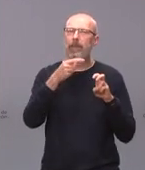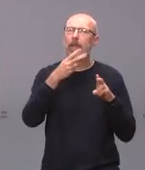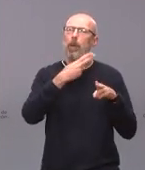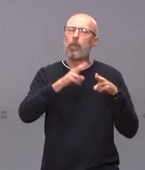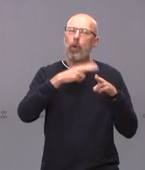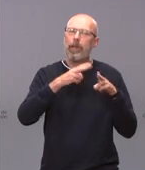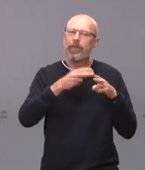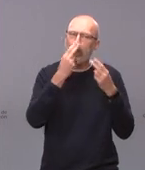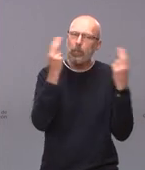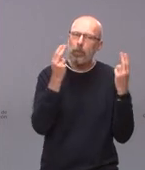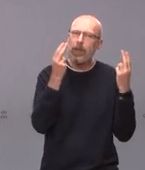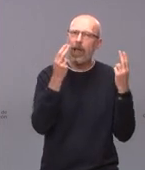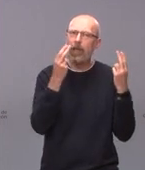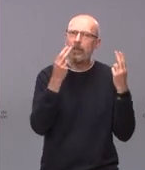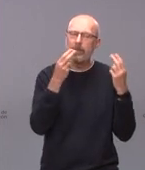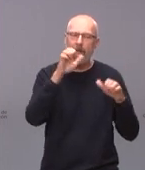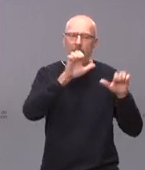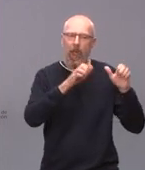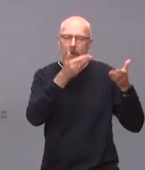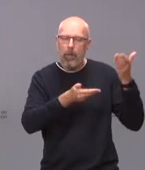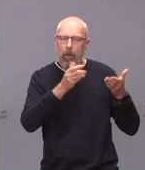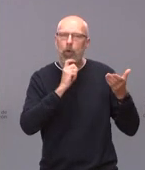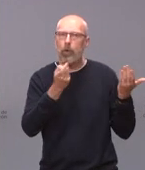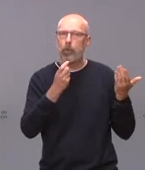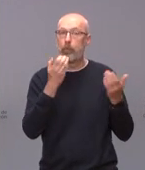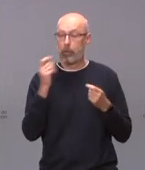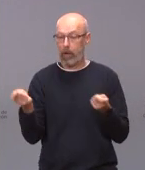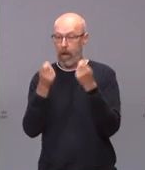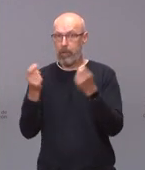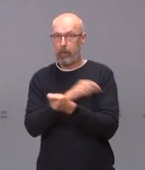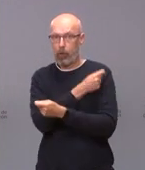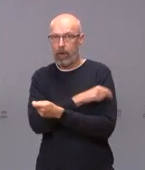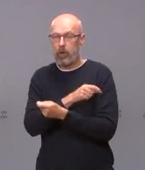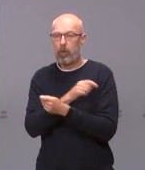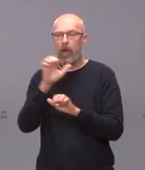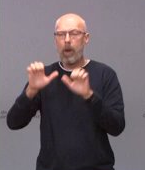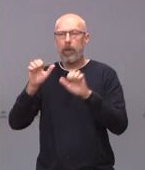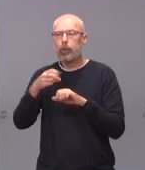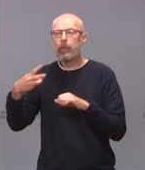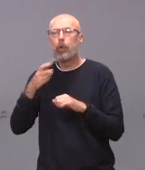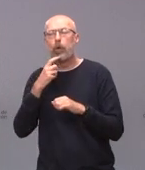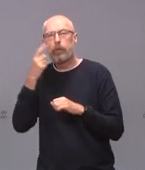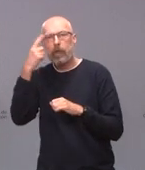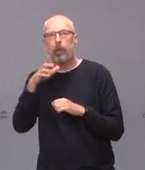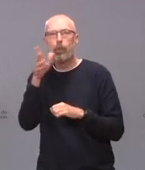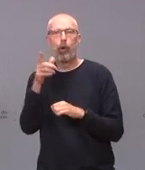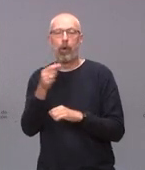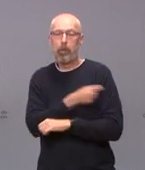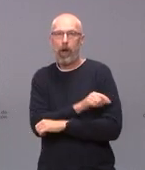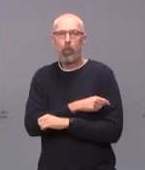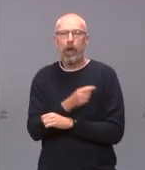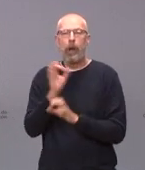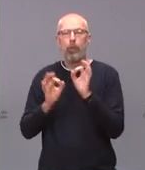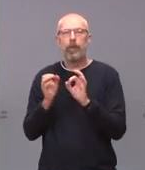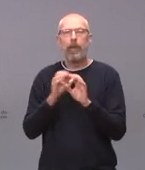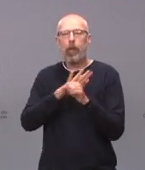campaña de vacunación? Pues por el porcentaje de cobertura vacunal que adquieres. Hombre, no tendría mucho